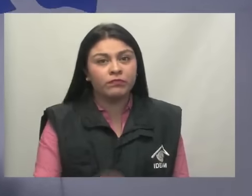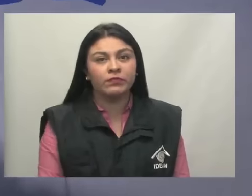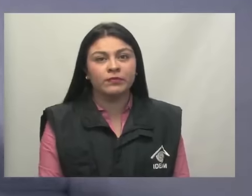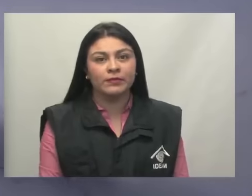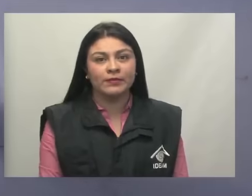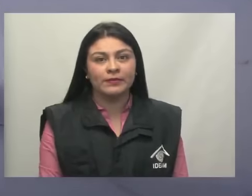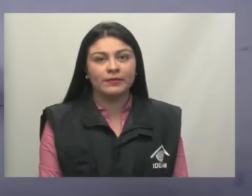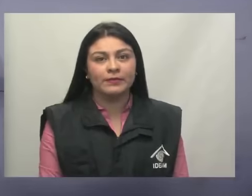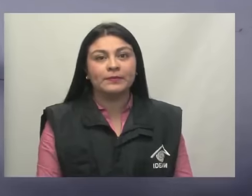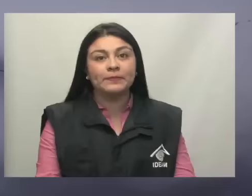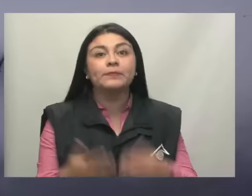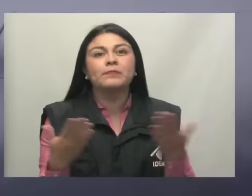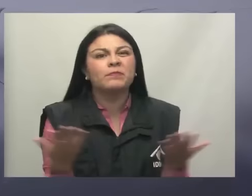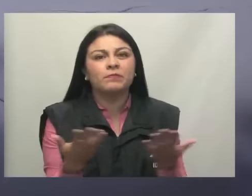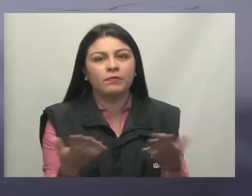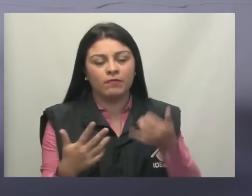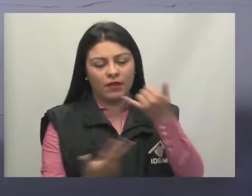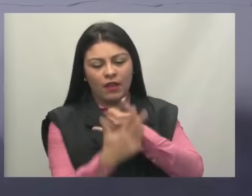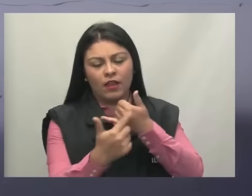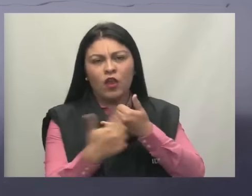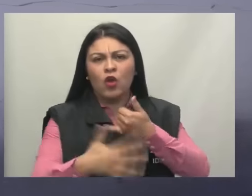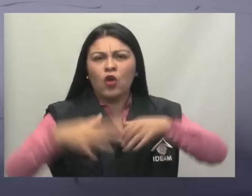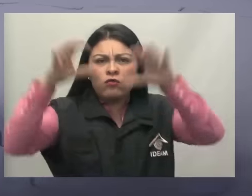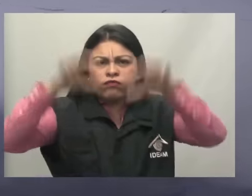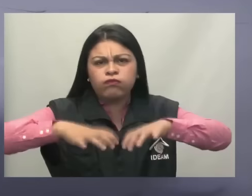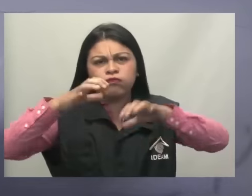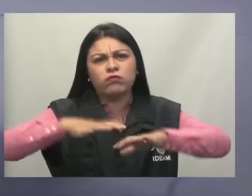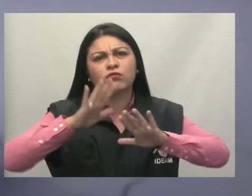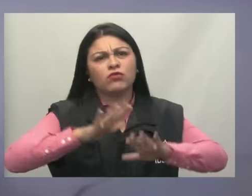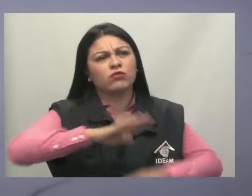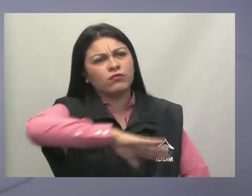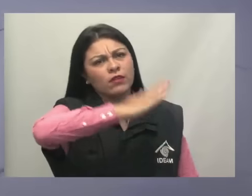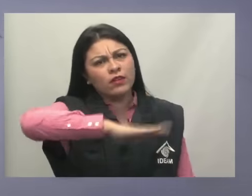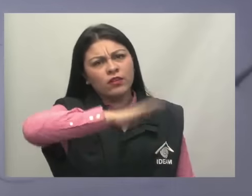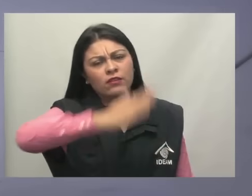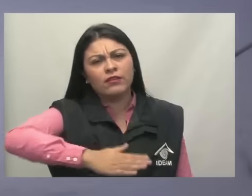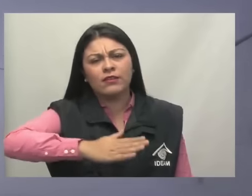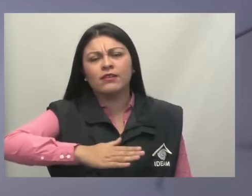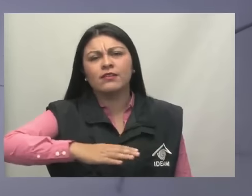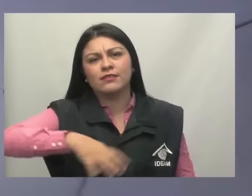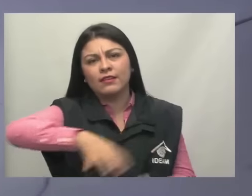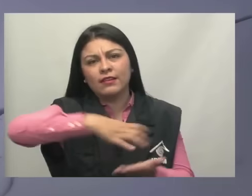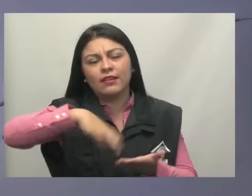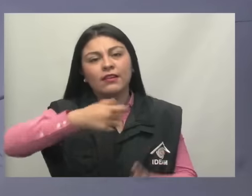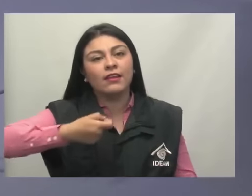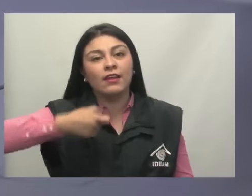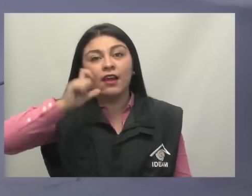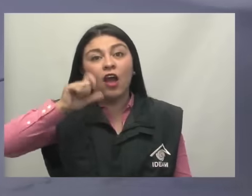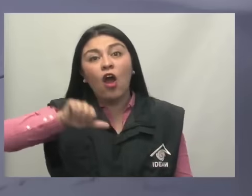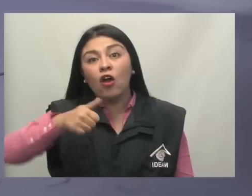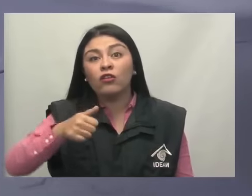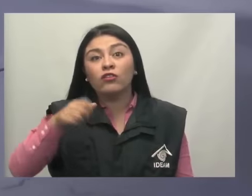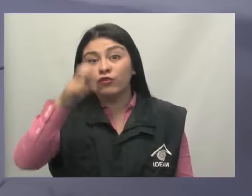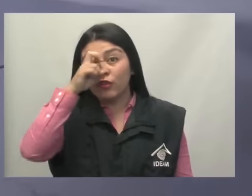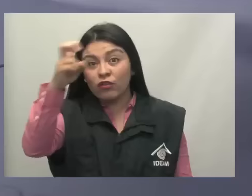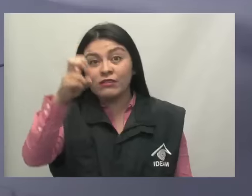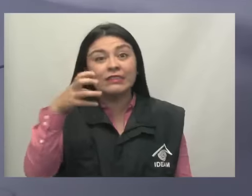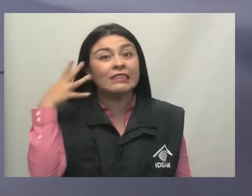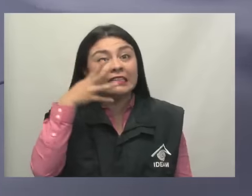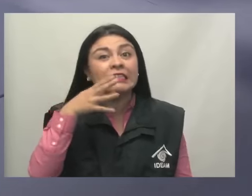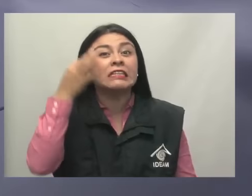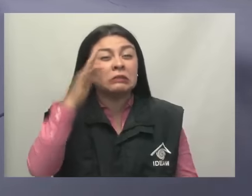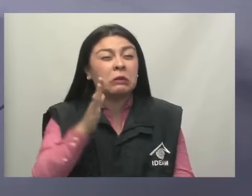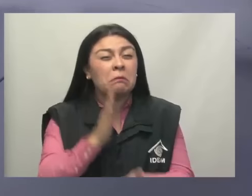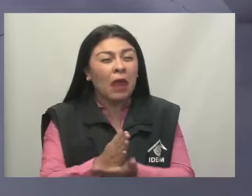Música La zona andina presenta lluvias en Antioquia, Santanderes y Caldas, incluido Norte de Santander sin descartar posibles tormentas